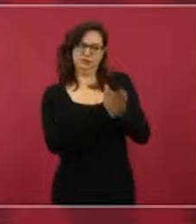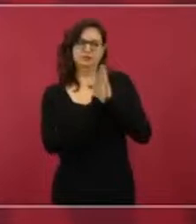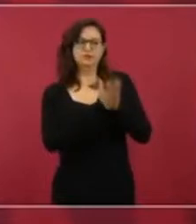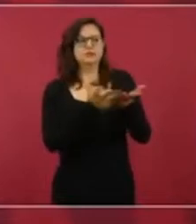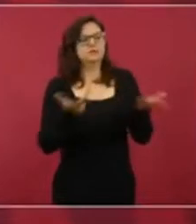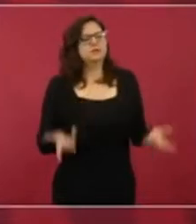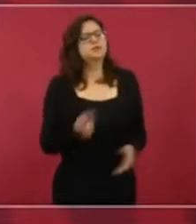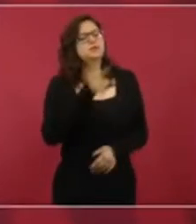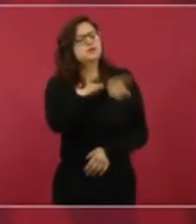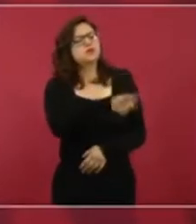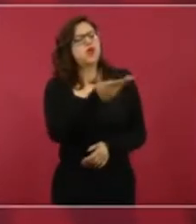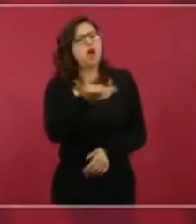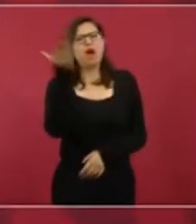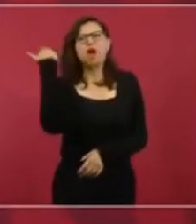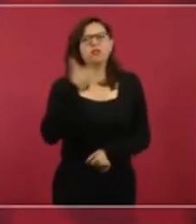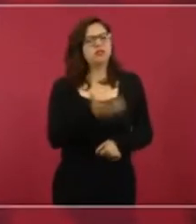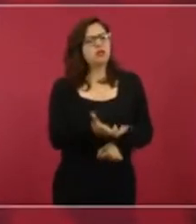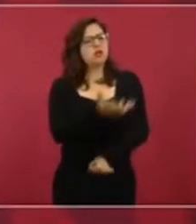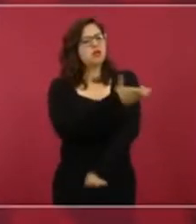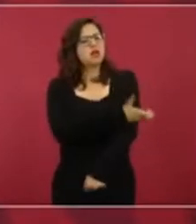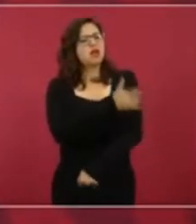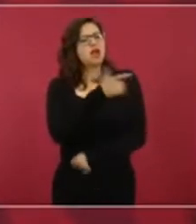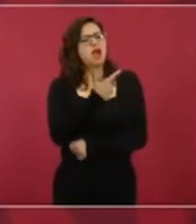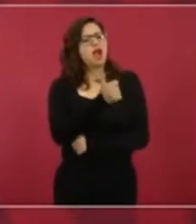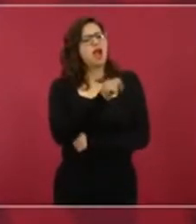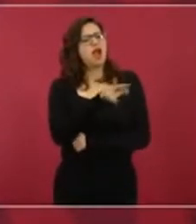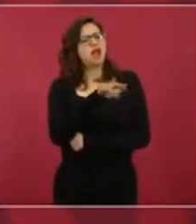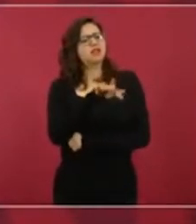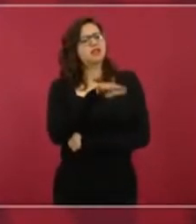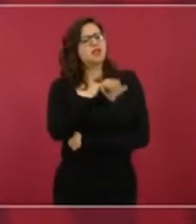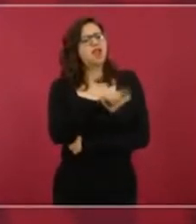¿Por qué lo nombró secretario de Seguridad Pública?